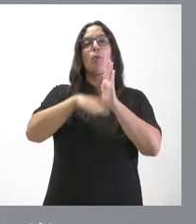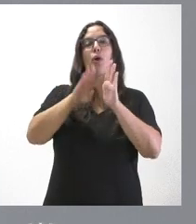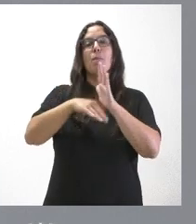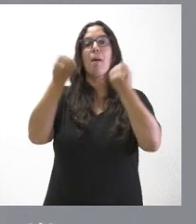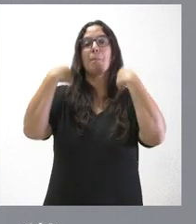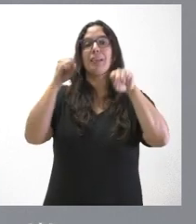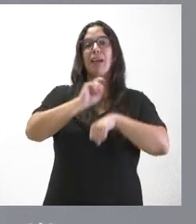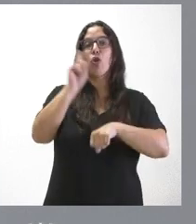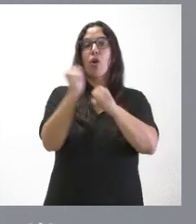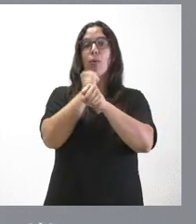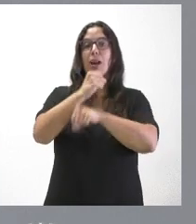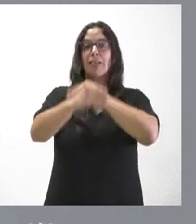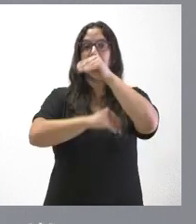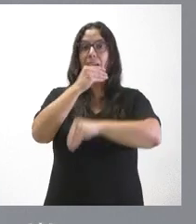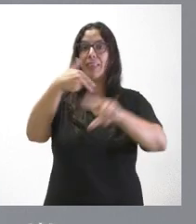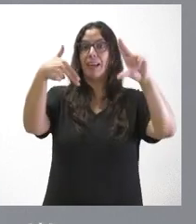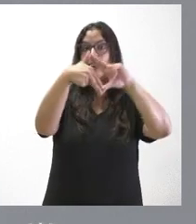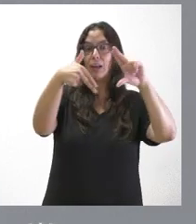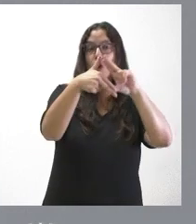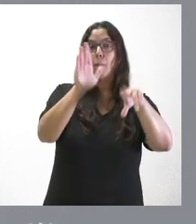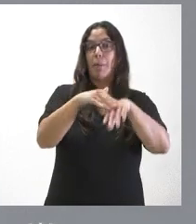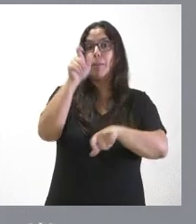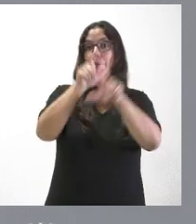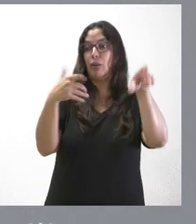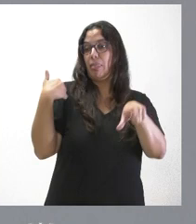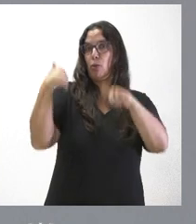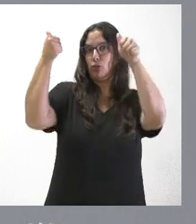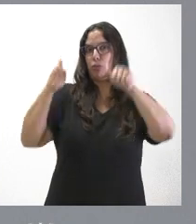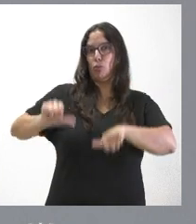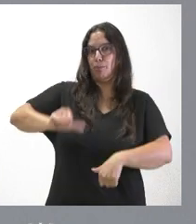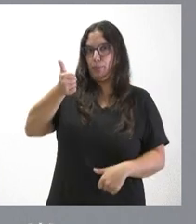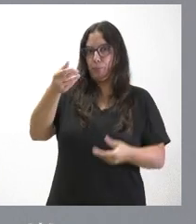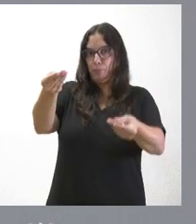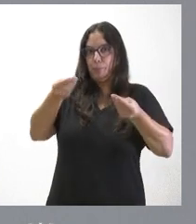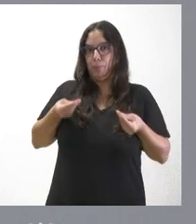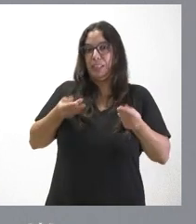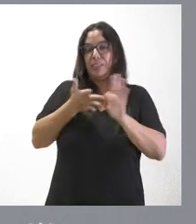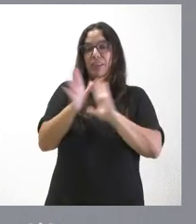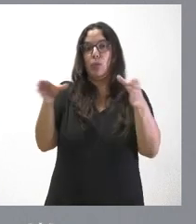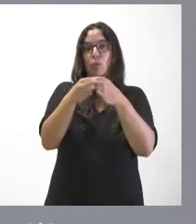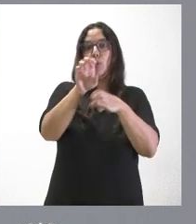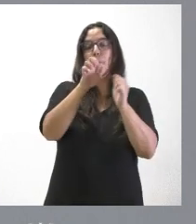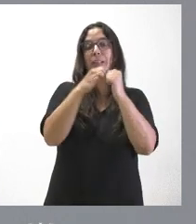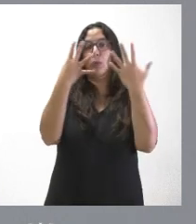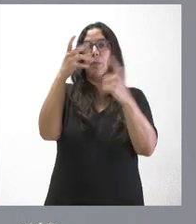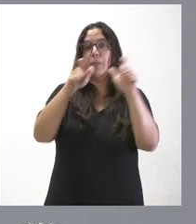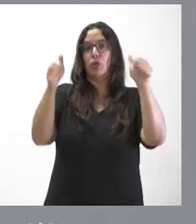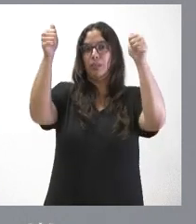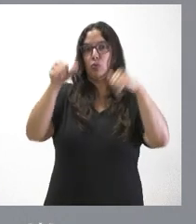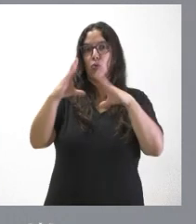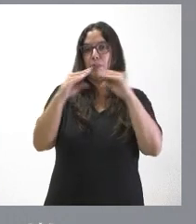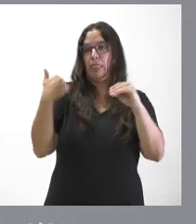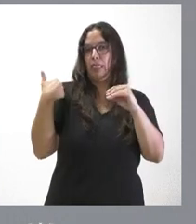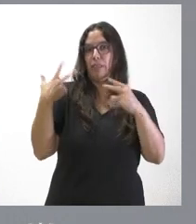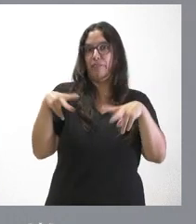Renault y Powertrain para recién titulados. En total hablamos de 29 titulados universitarios. Se financia a través de la